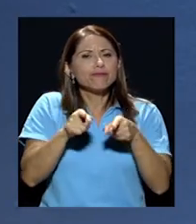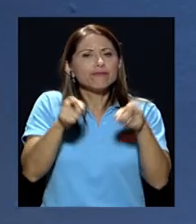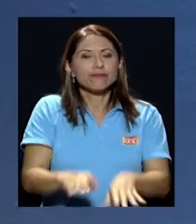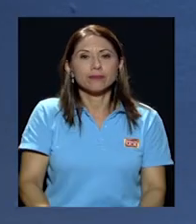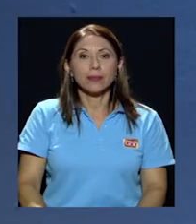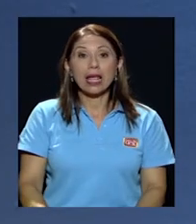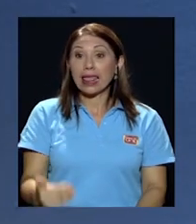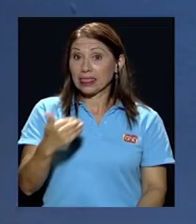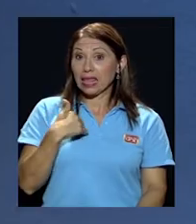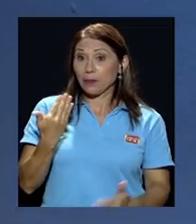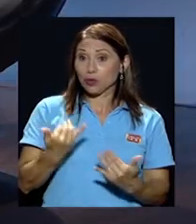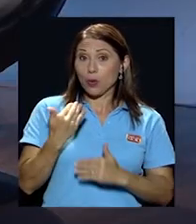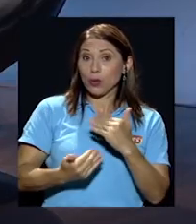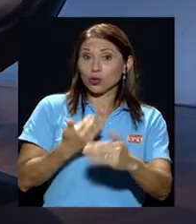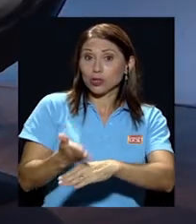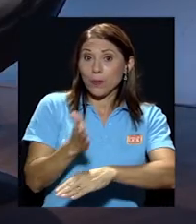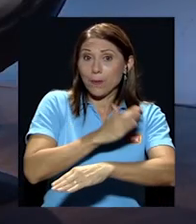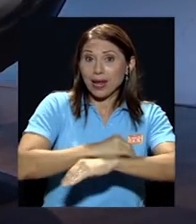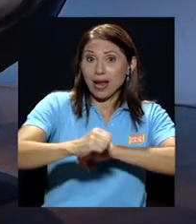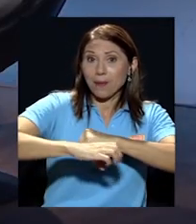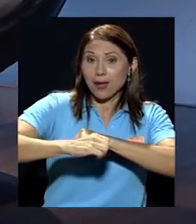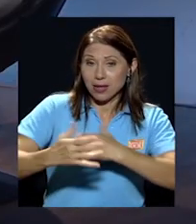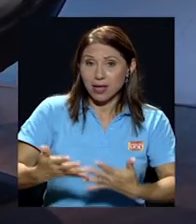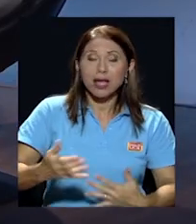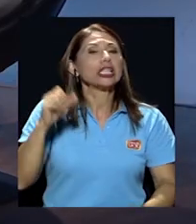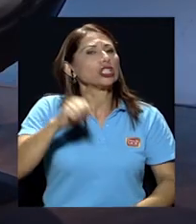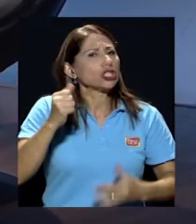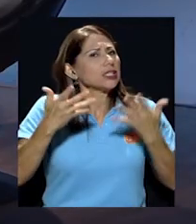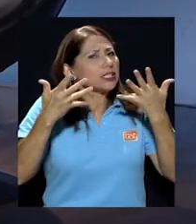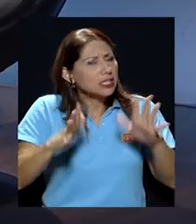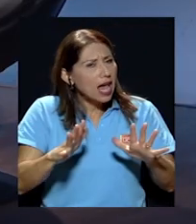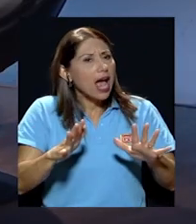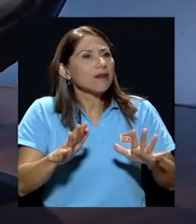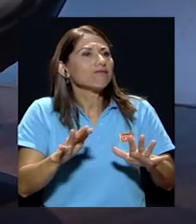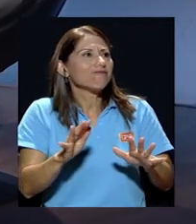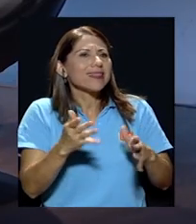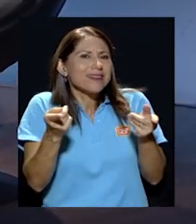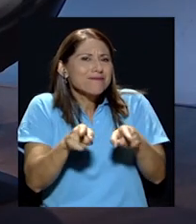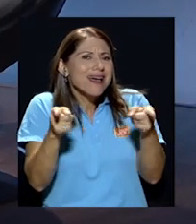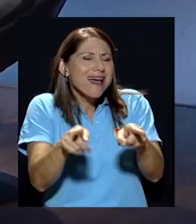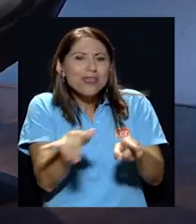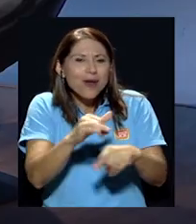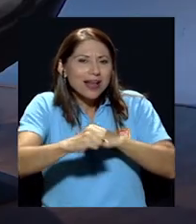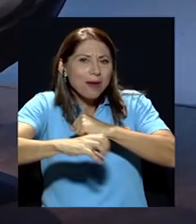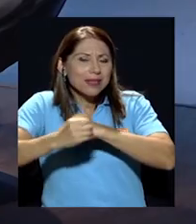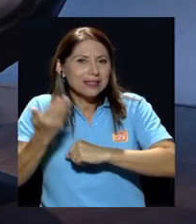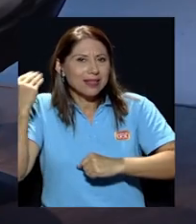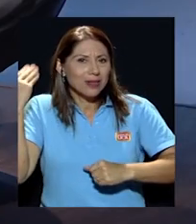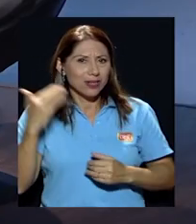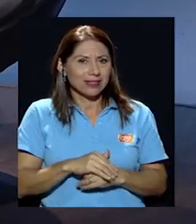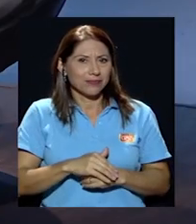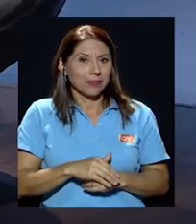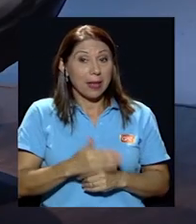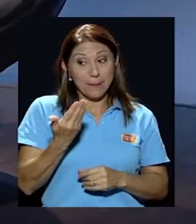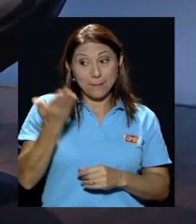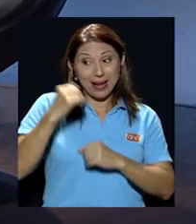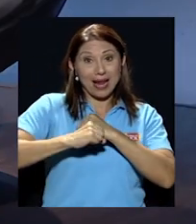proceso de campaña de frente sí y ya se está manejando igual que las campañas anteriores yo para la campaña